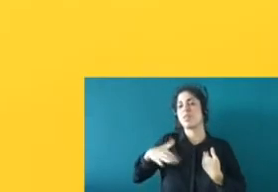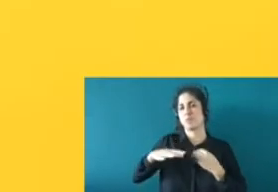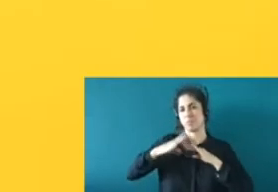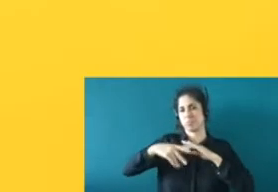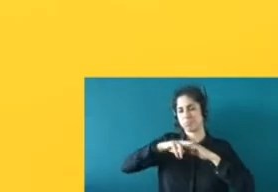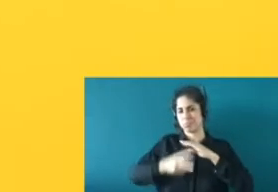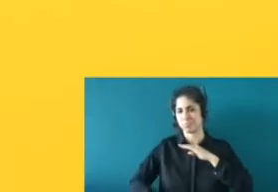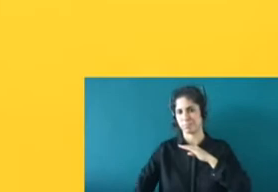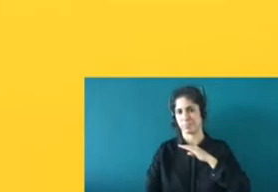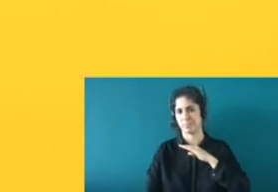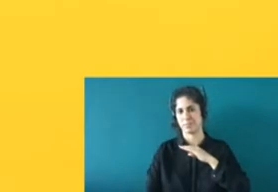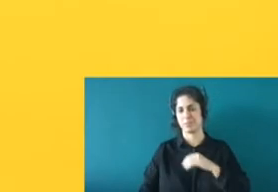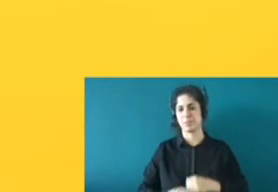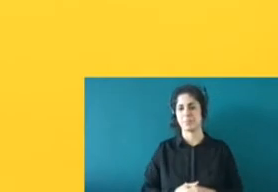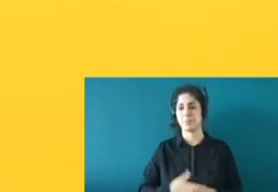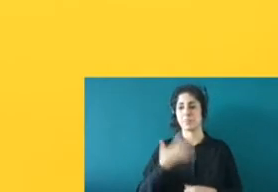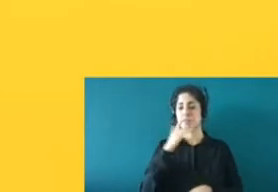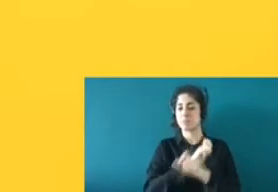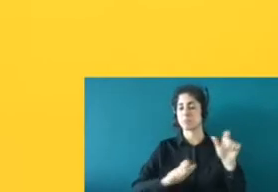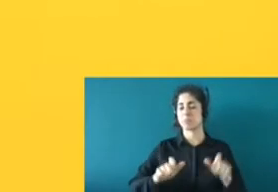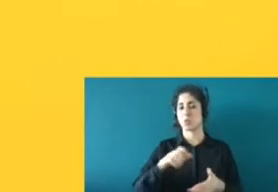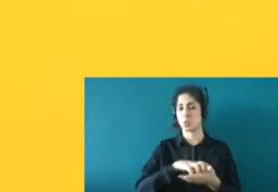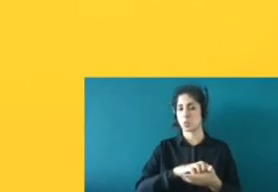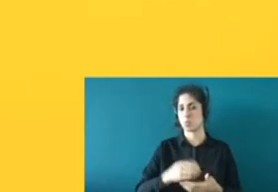Si alguien tiene alguna duda, por favor, pues me dice.